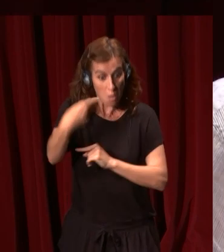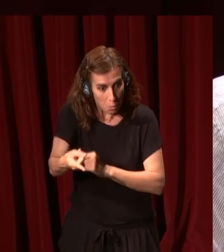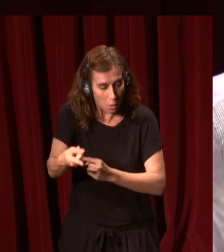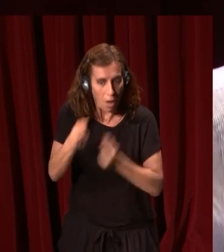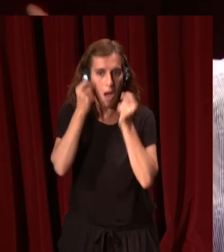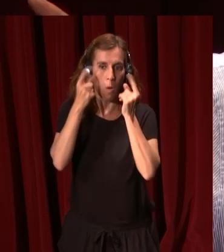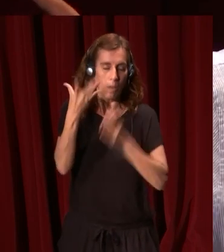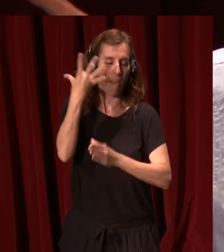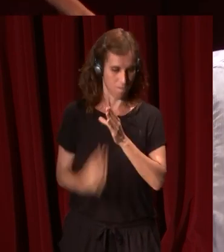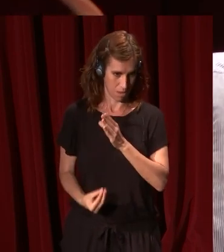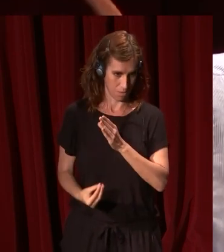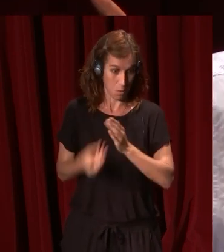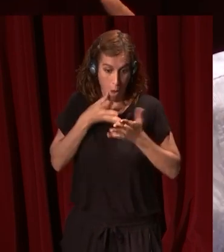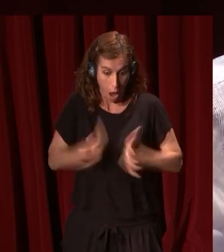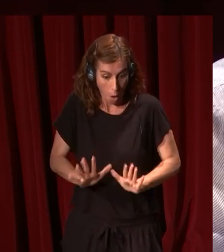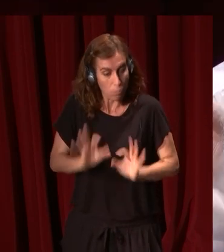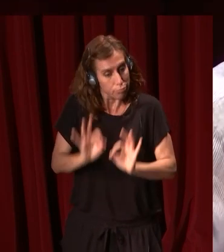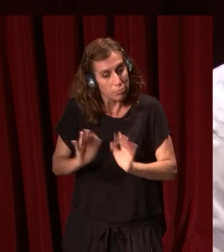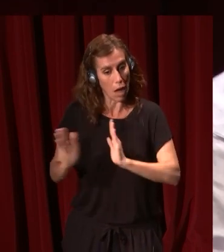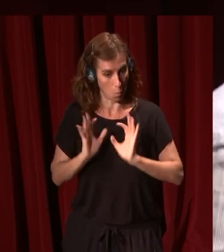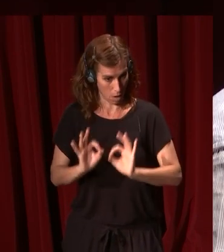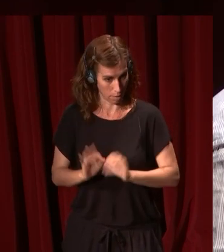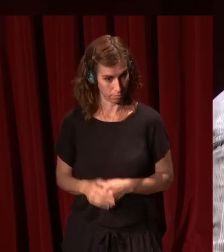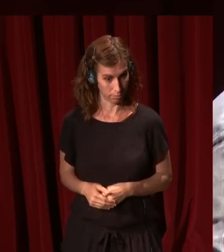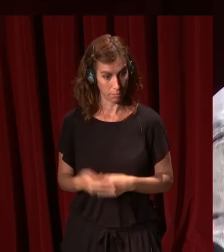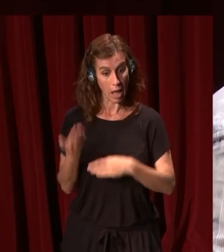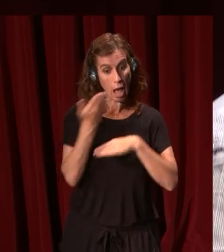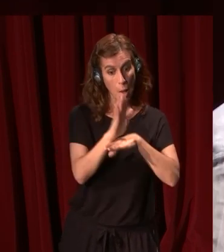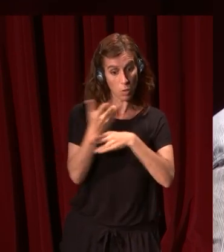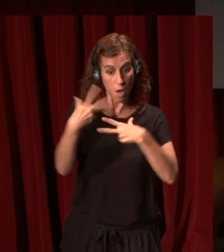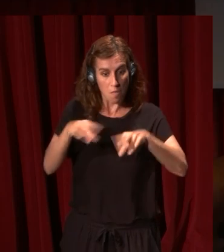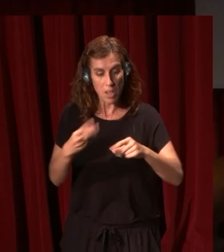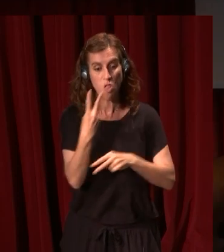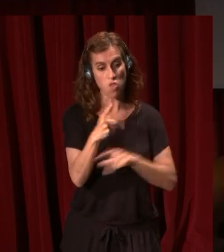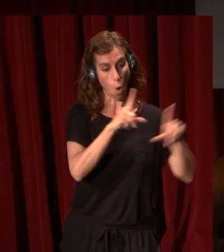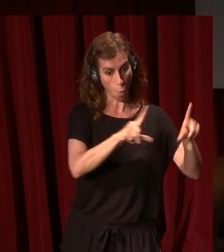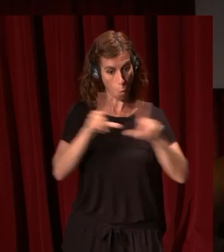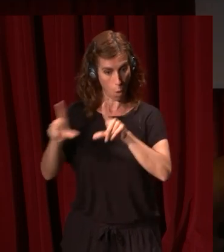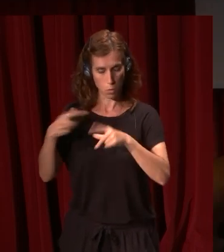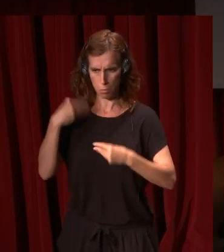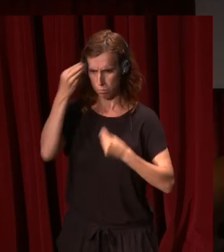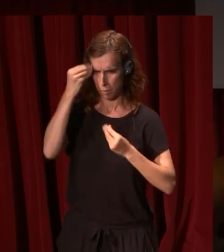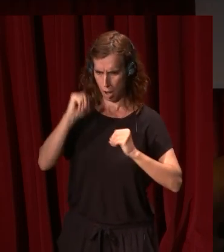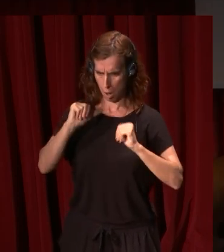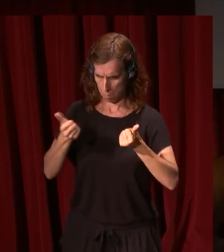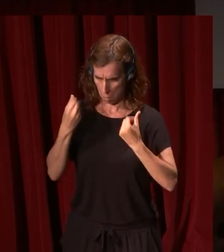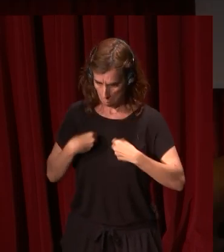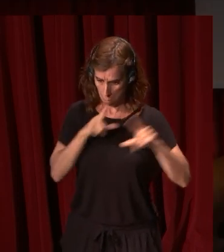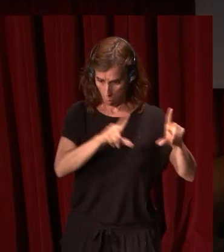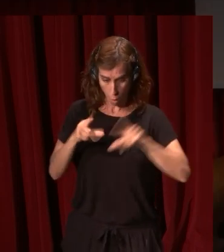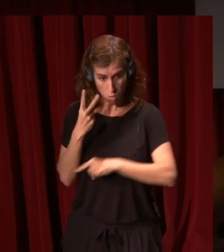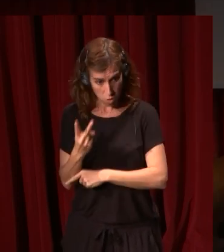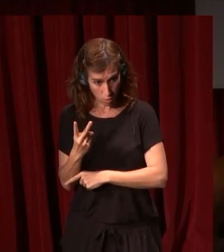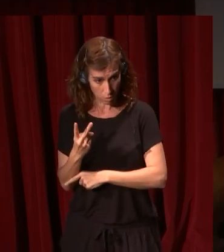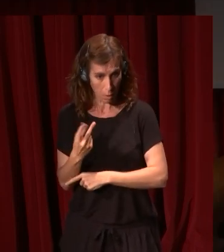en lo que estamos. La exposición termina con estos dos cuadros. En cierto momento pensé empezar con ellos porque son los que empiezan un poco mi